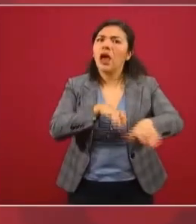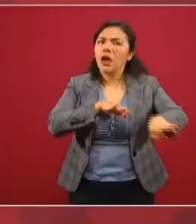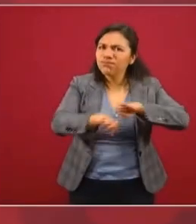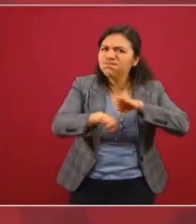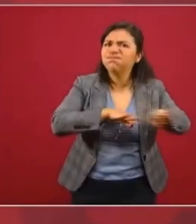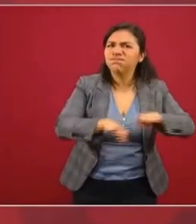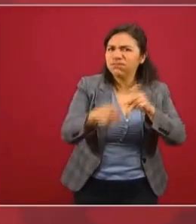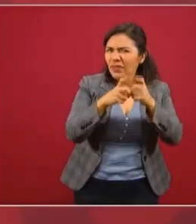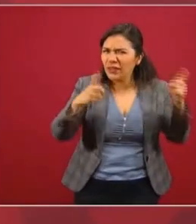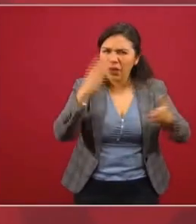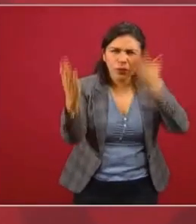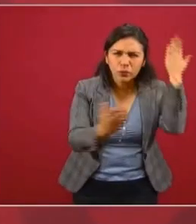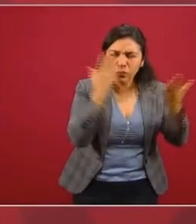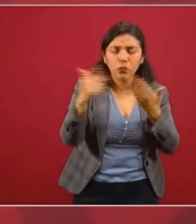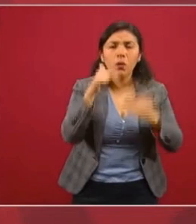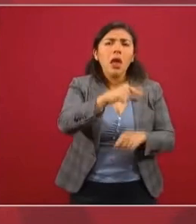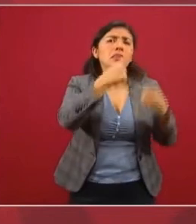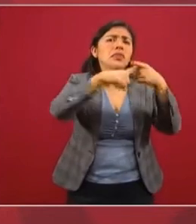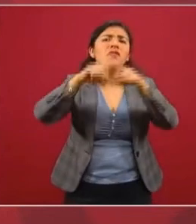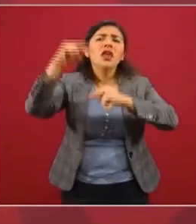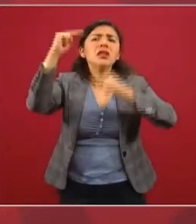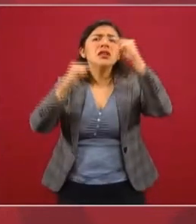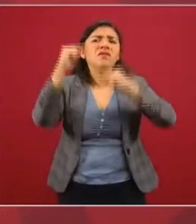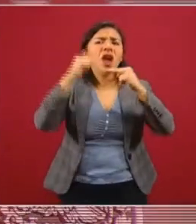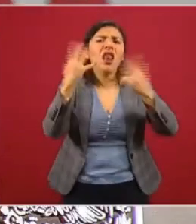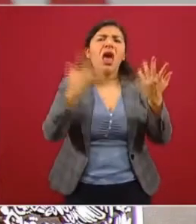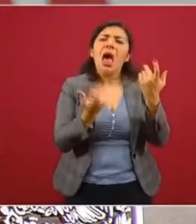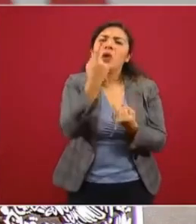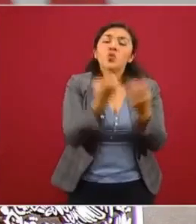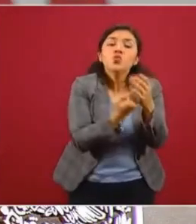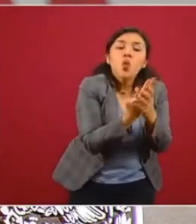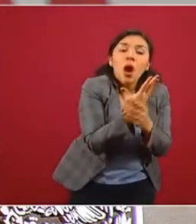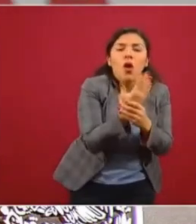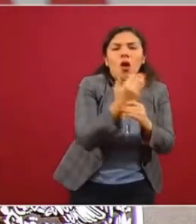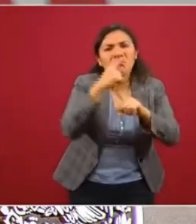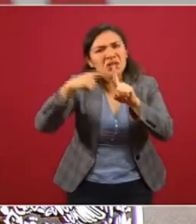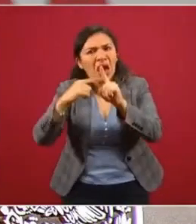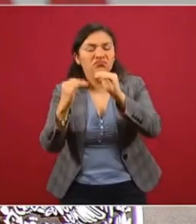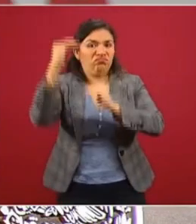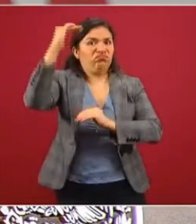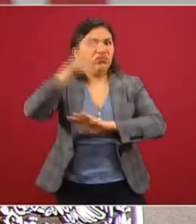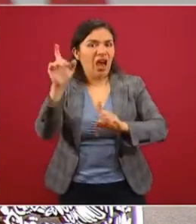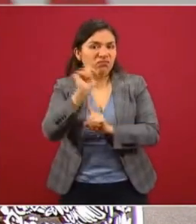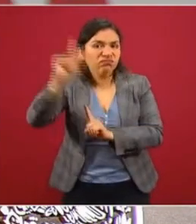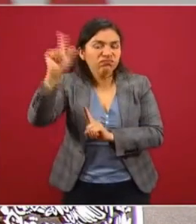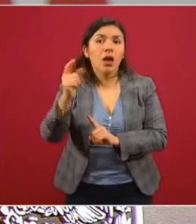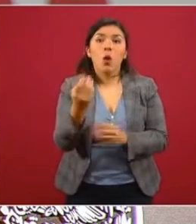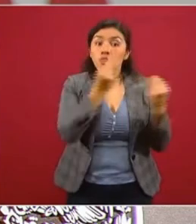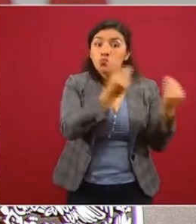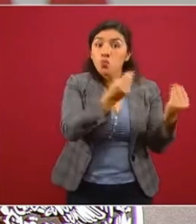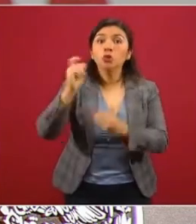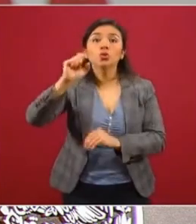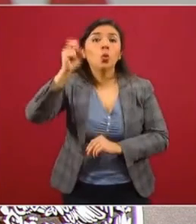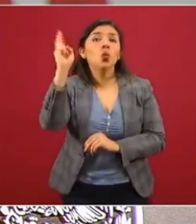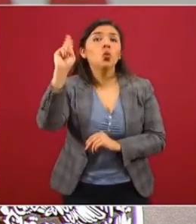desarrollos. Estos están en diferentes niveles de maduración. Repito, varios son de universidades públicas